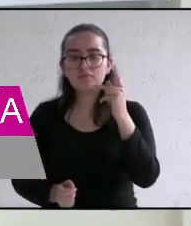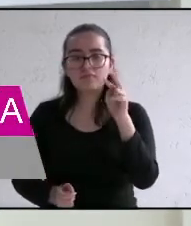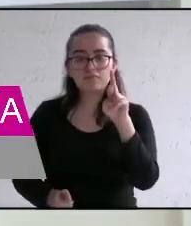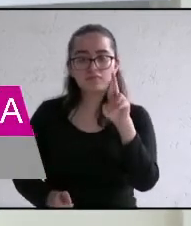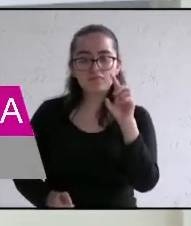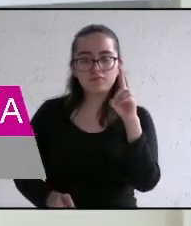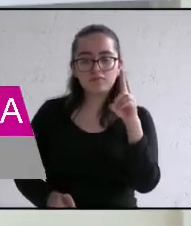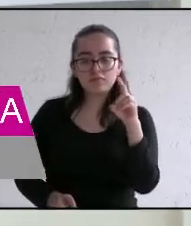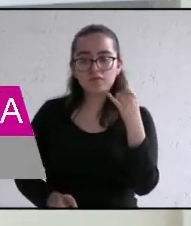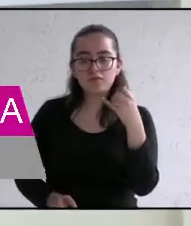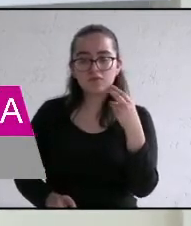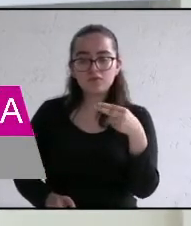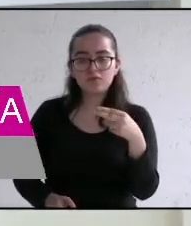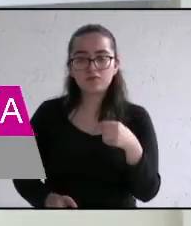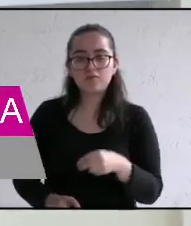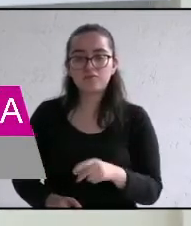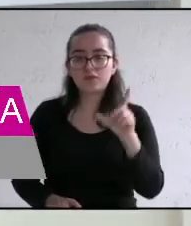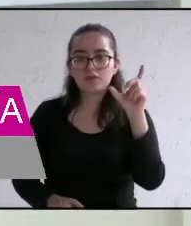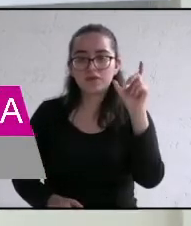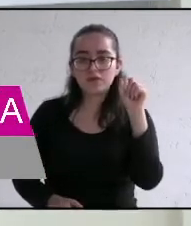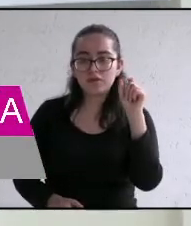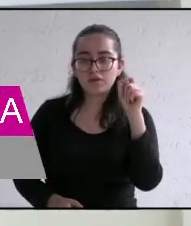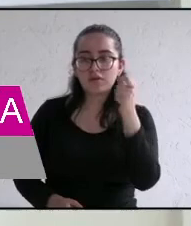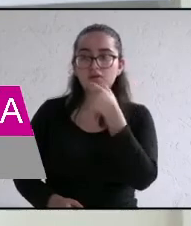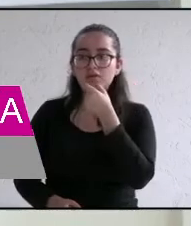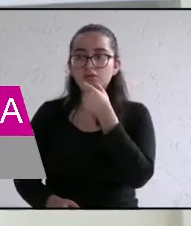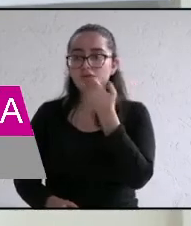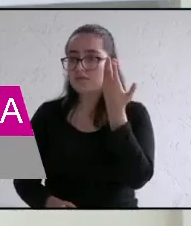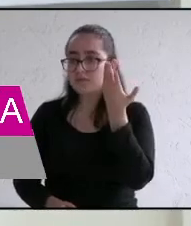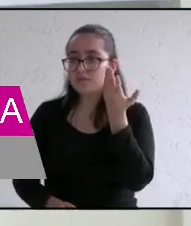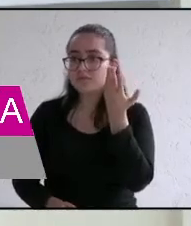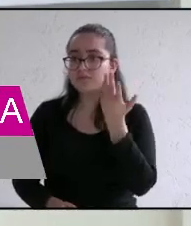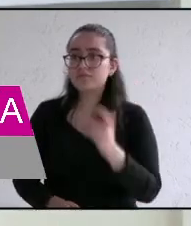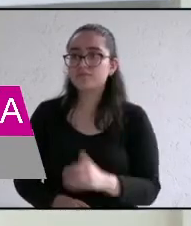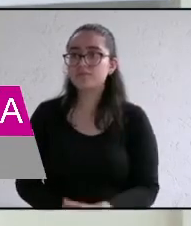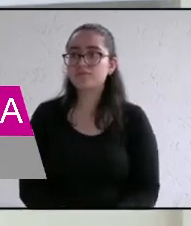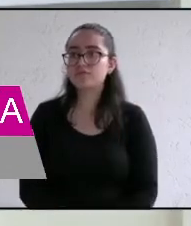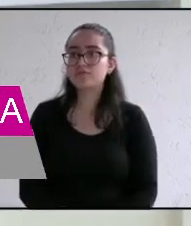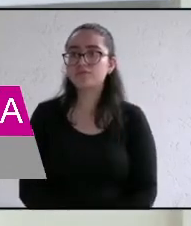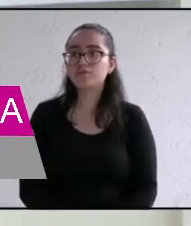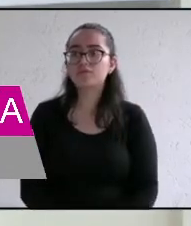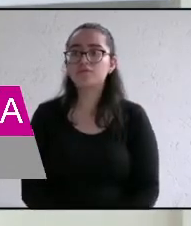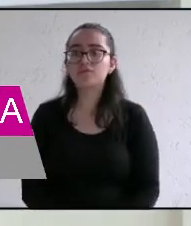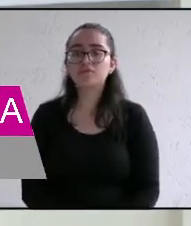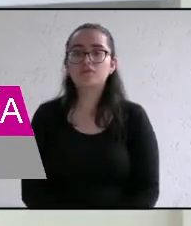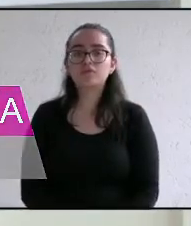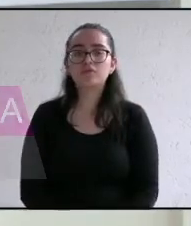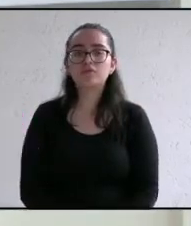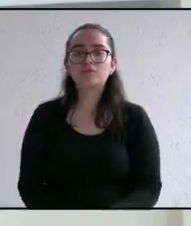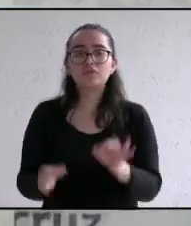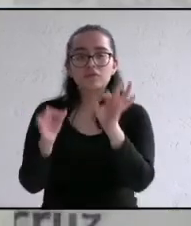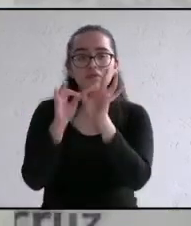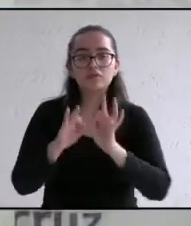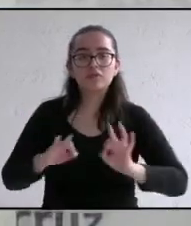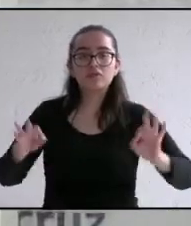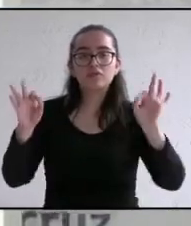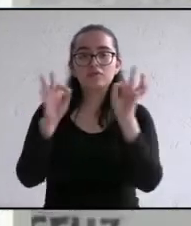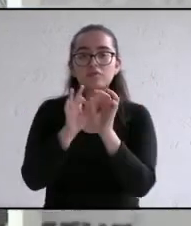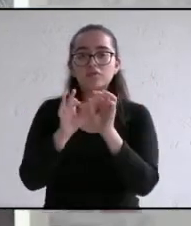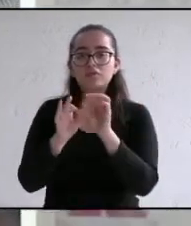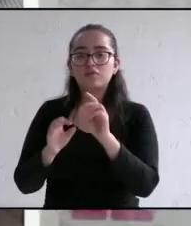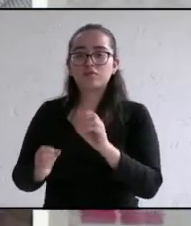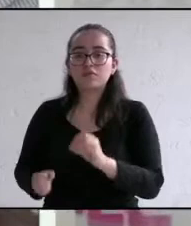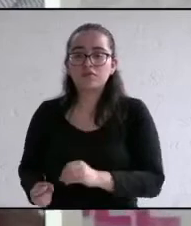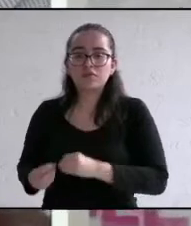Ignacio del Moral tiene 20 segundos desea hacer uso de su tiempo es importante dar a conocer a la